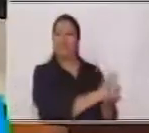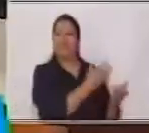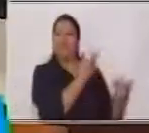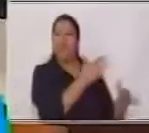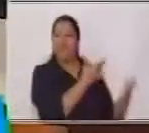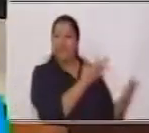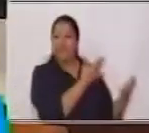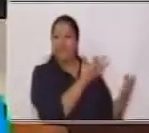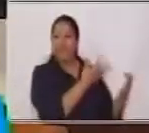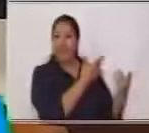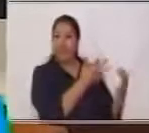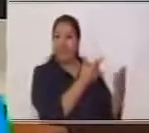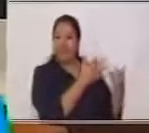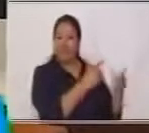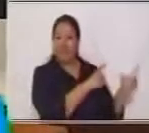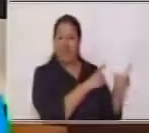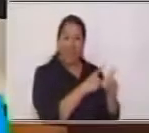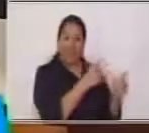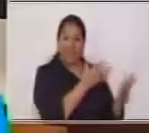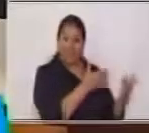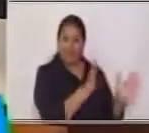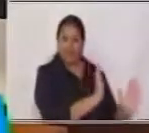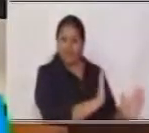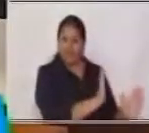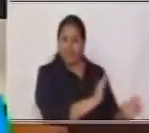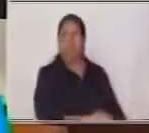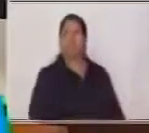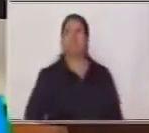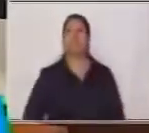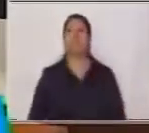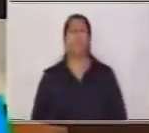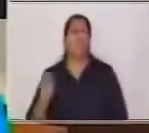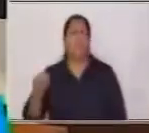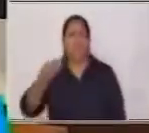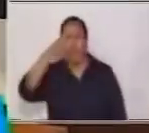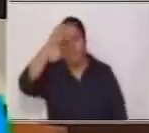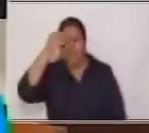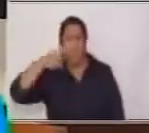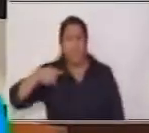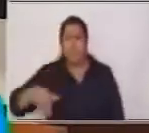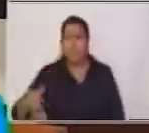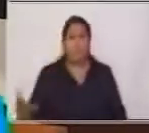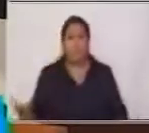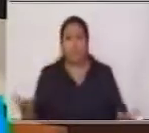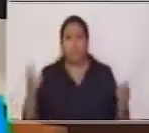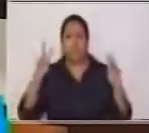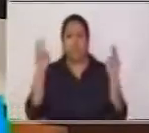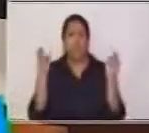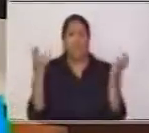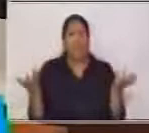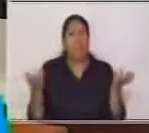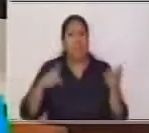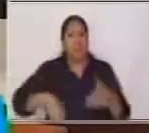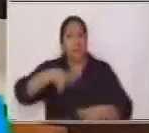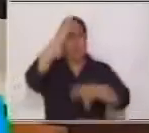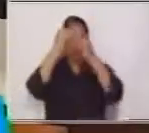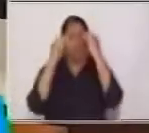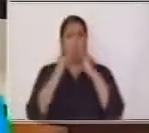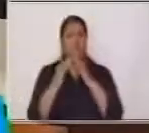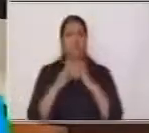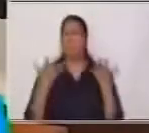guardadito Y bien listo Muy bien ¿Qué aprendimos hoy? En el programa De Aprendo en Casa